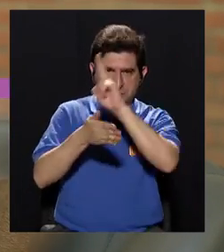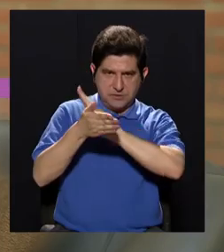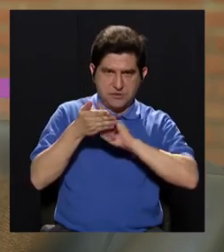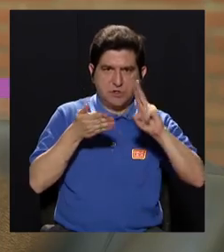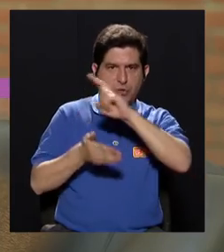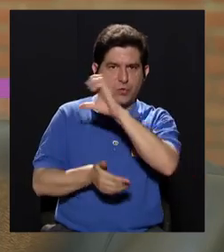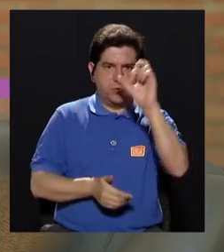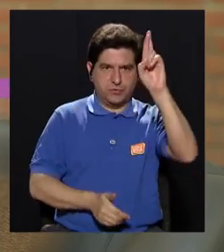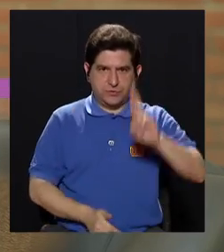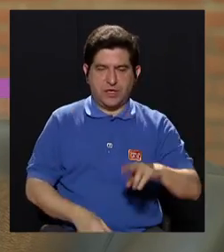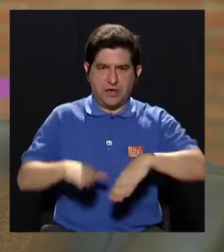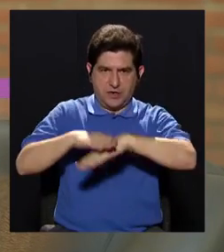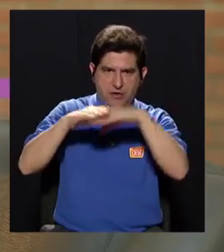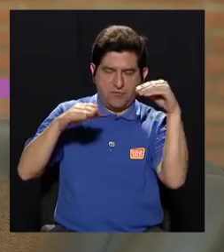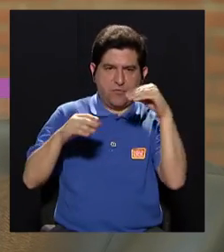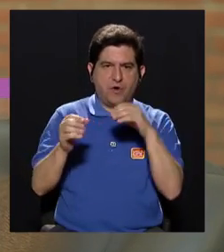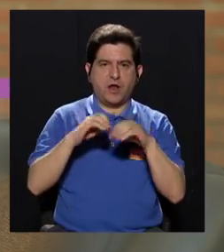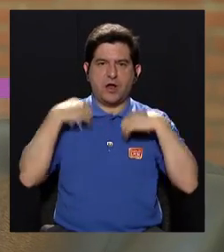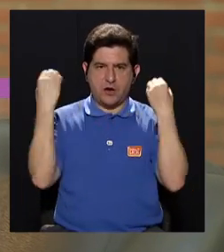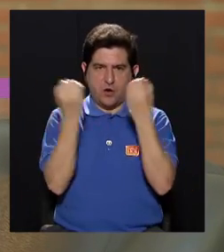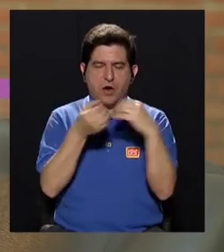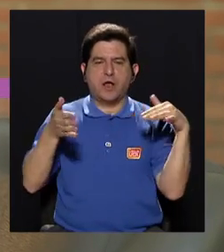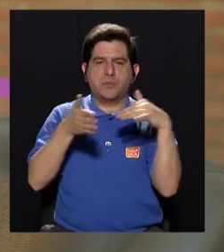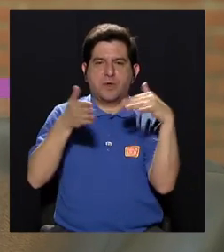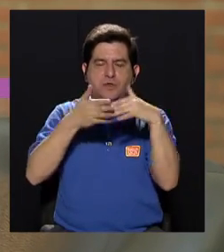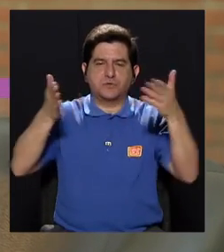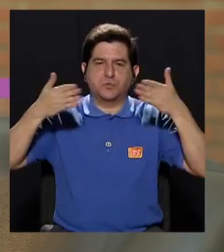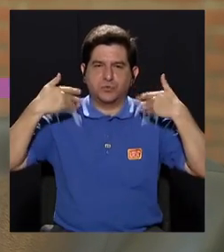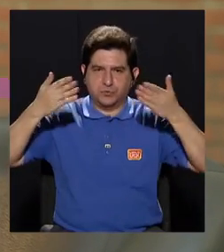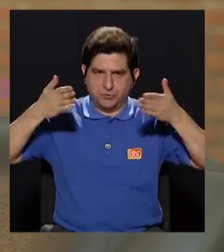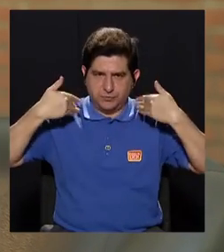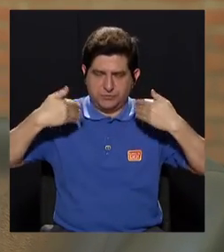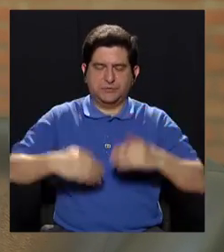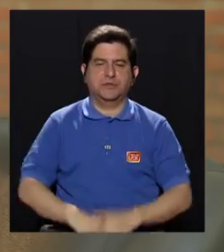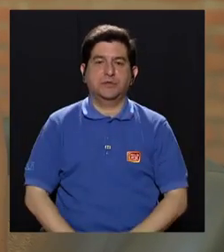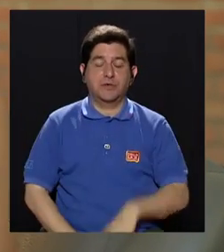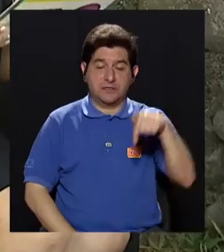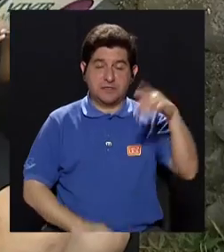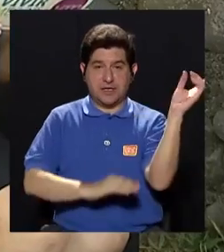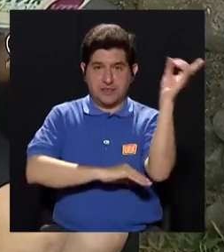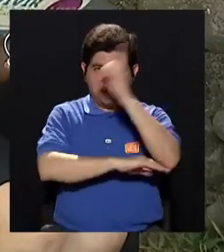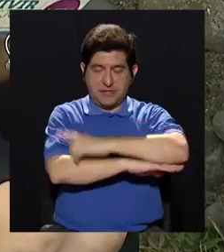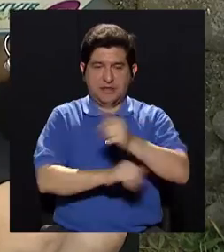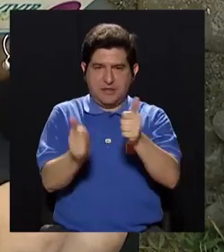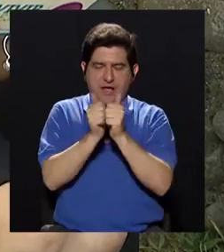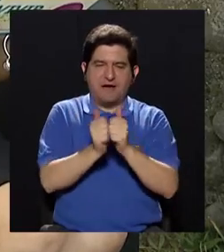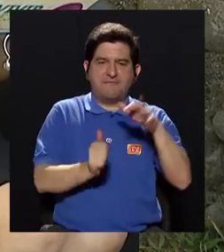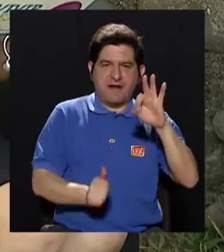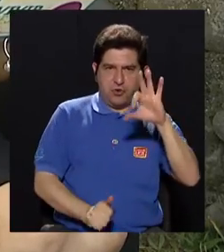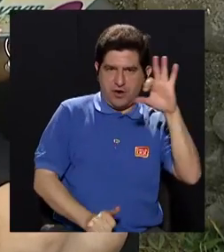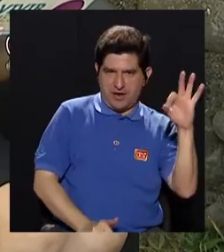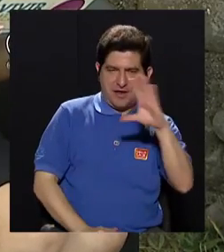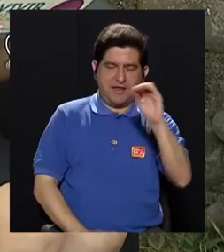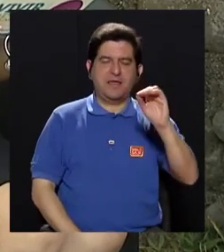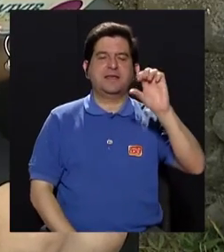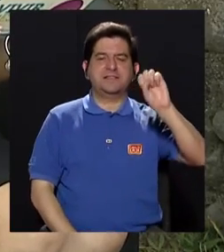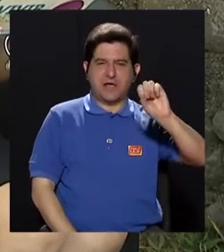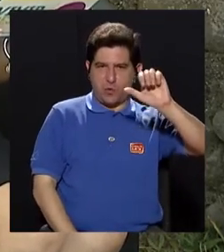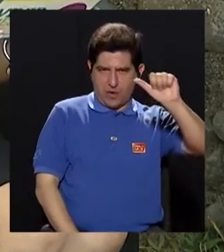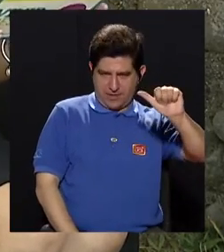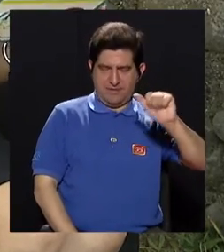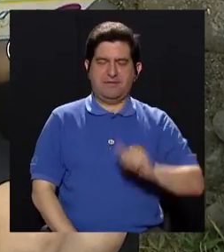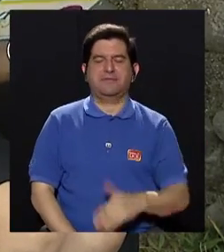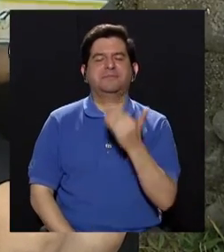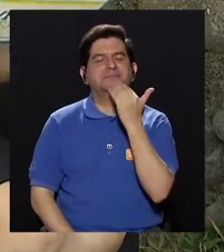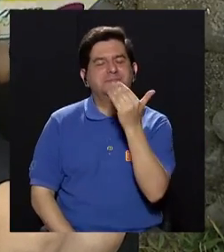la Universidad de Costa Rica en las afueras de la Organización para Estudios Tropicales. El día de hoy les acompañamos Fabiola Fernández y su servidor